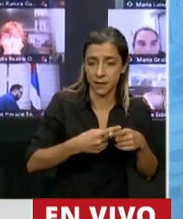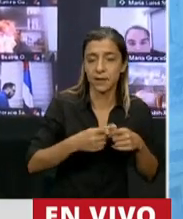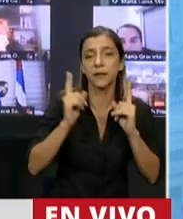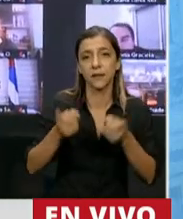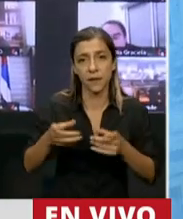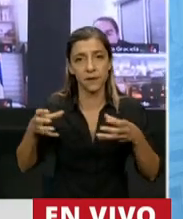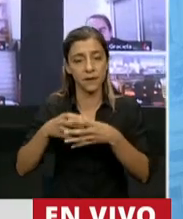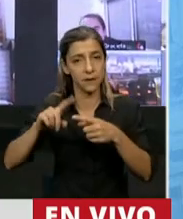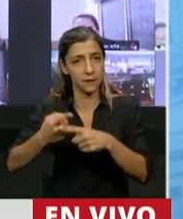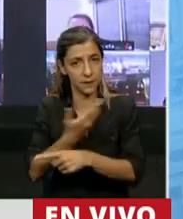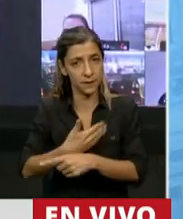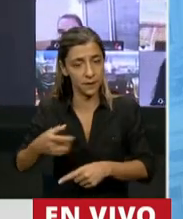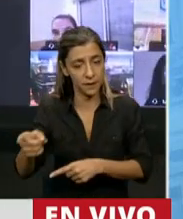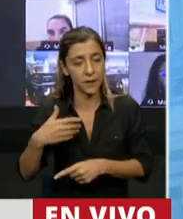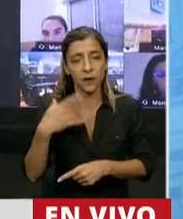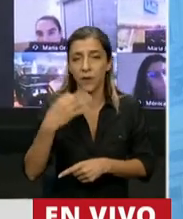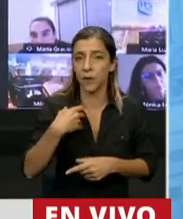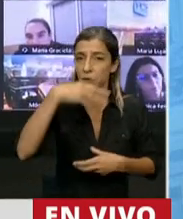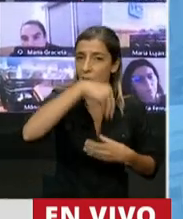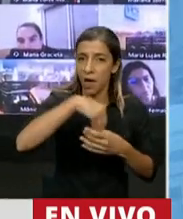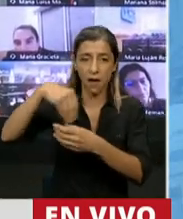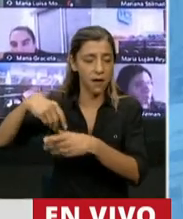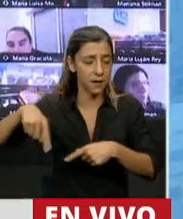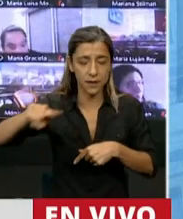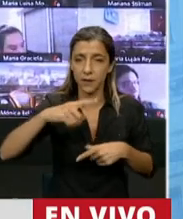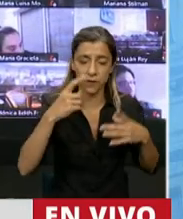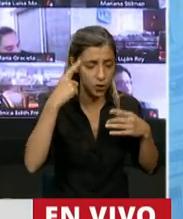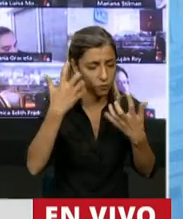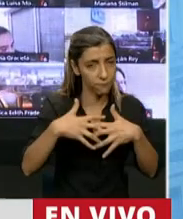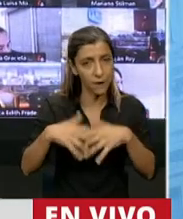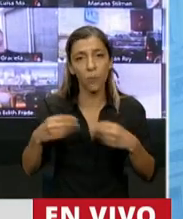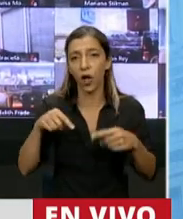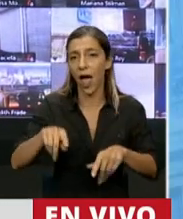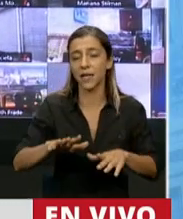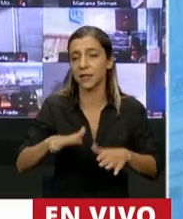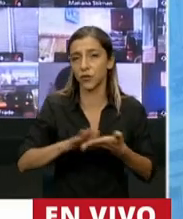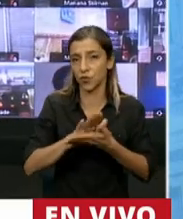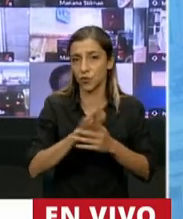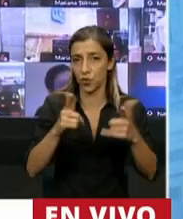oficialista porque así como vamos, vamos derecho a chocarnos. Muchas gracias Presidente.